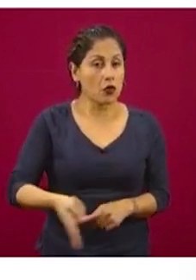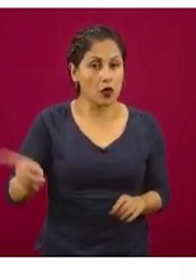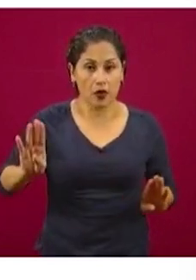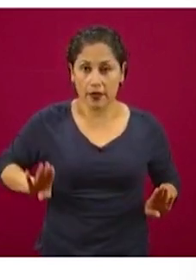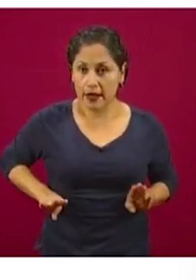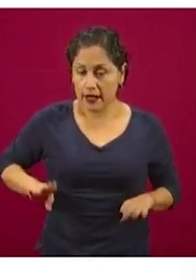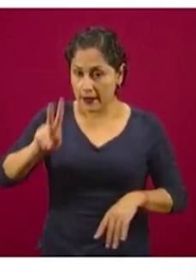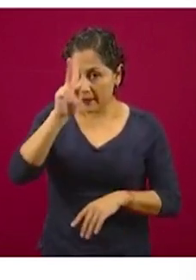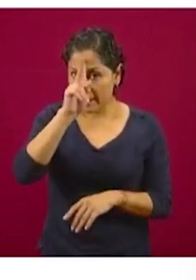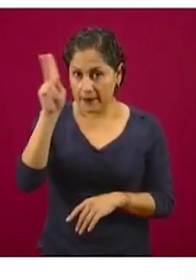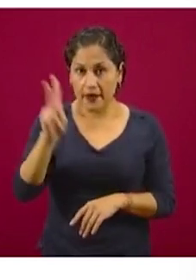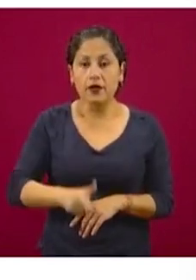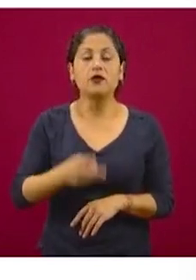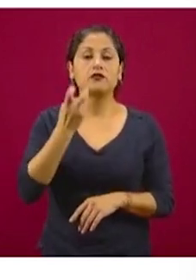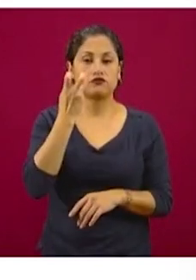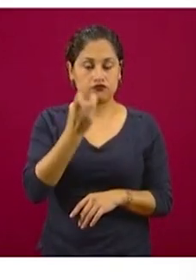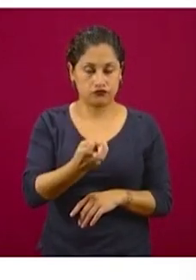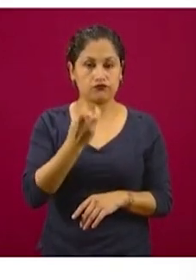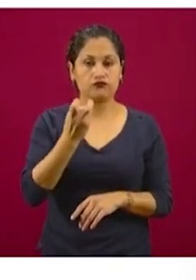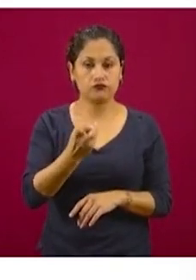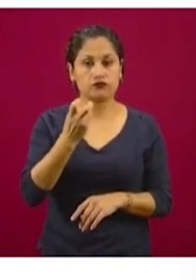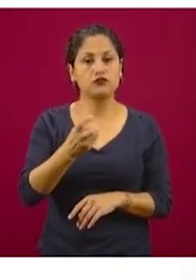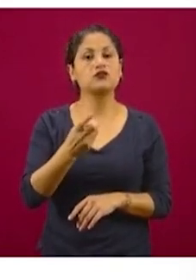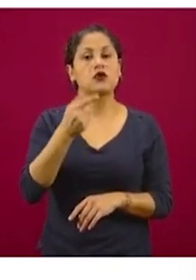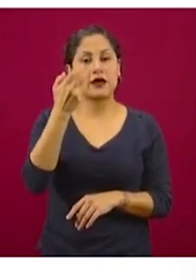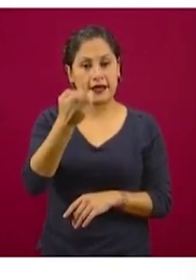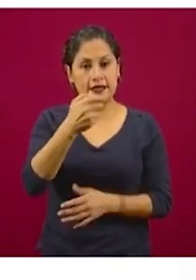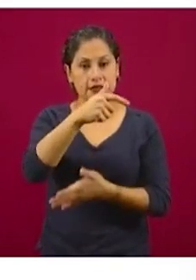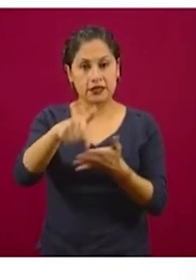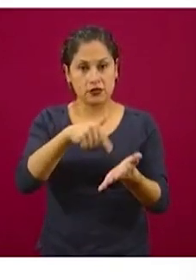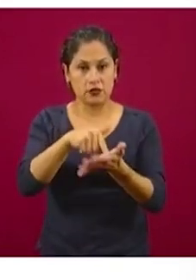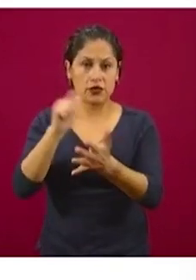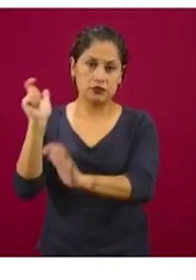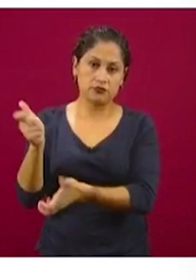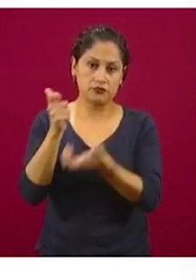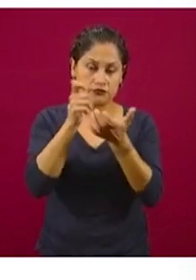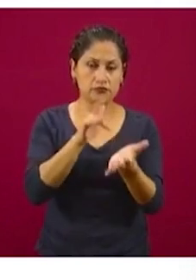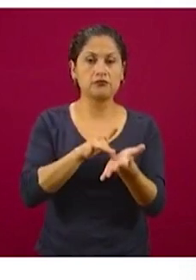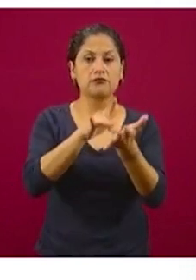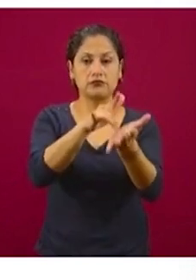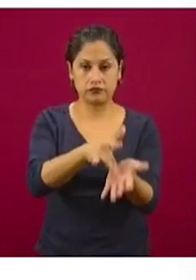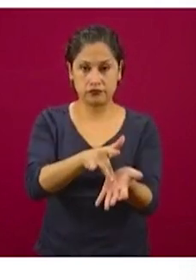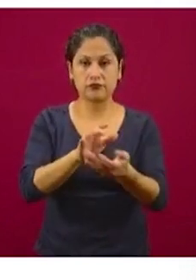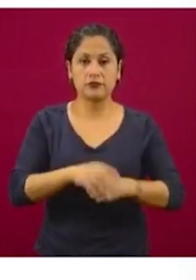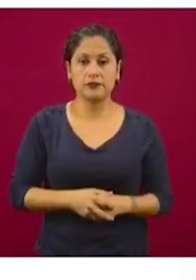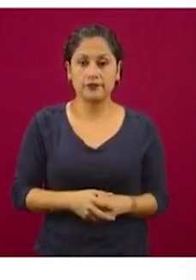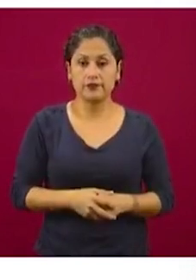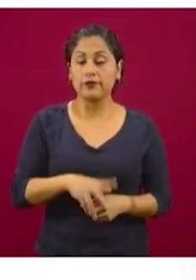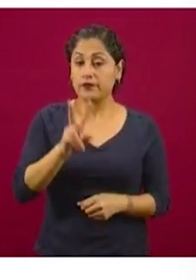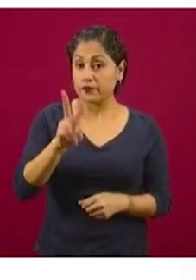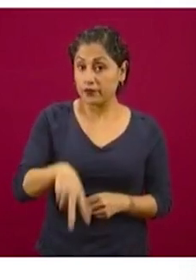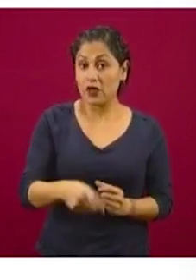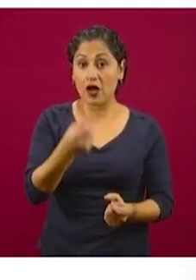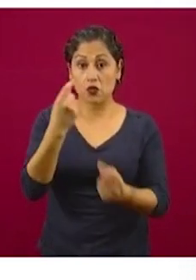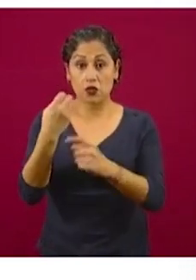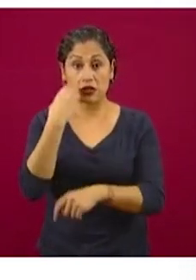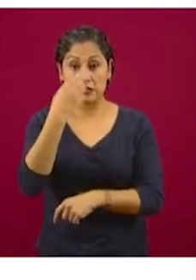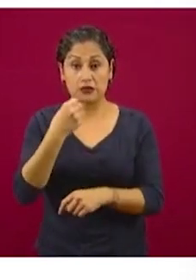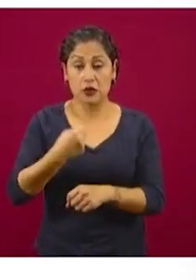y donde más necesidad hay y donde más rezago. Hay escuelas que durante años no se habían